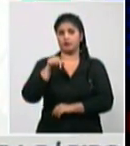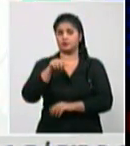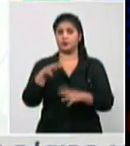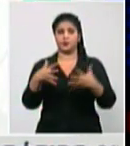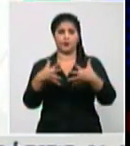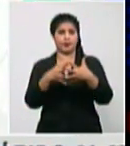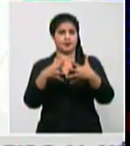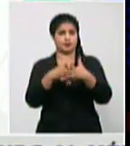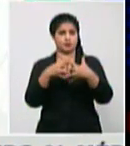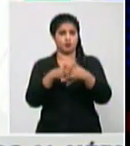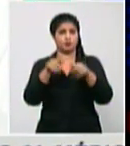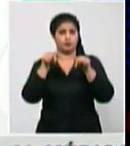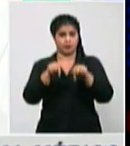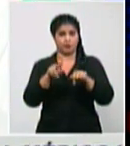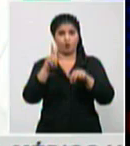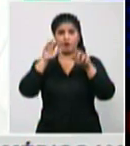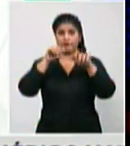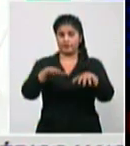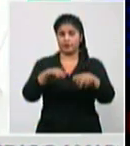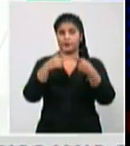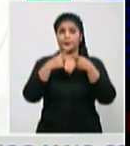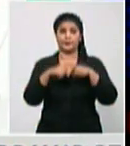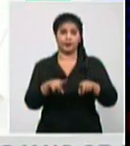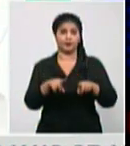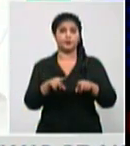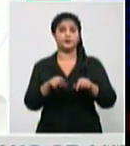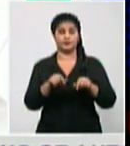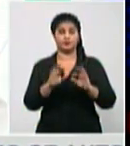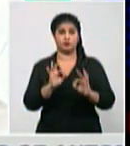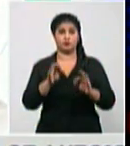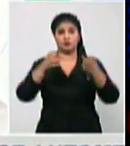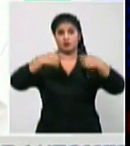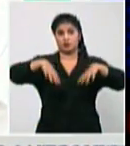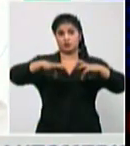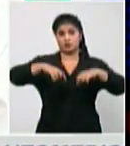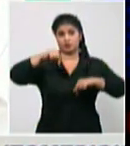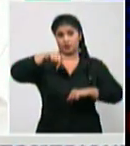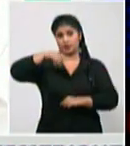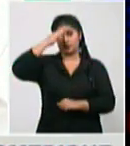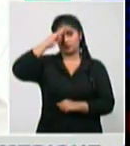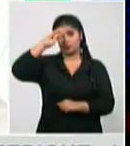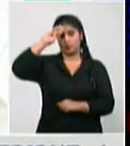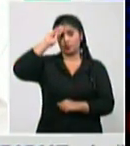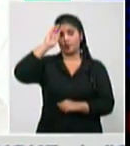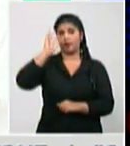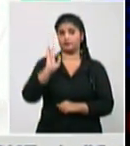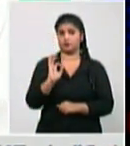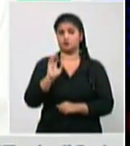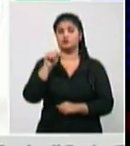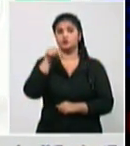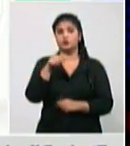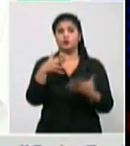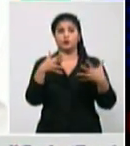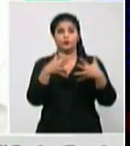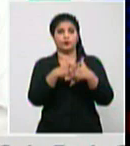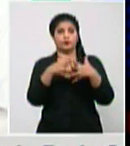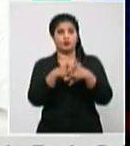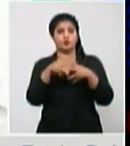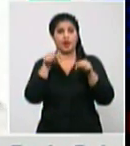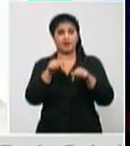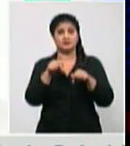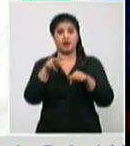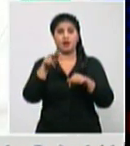inicialmente pero indiscutiblemente decir que el comportamiento en nuestro país tiene que ver con esta nueva cepa